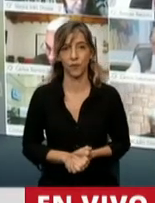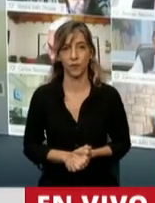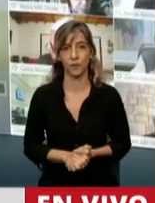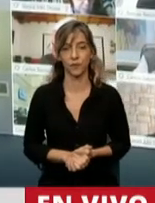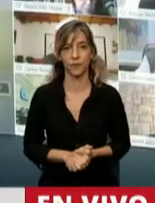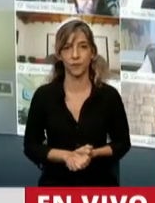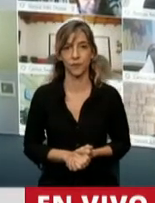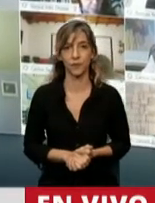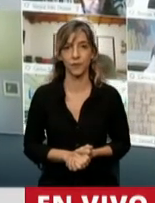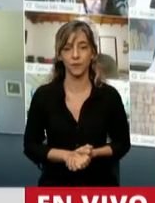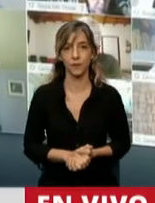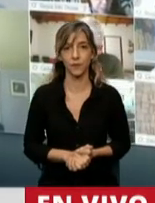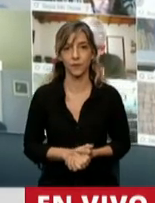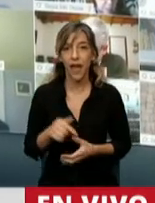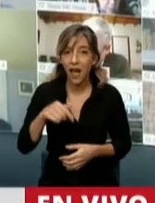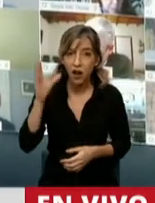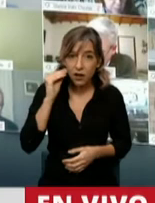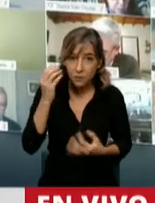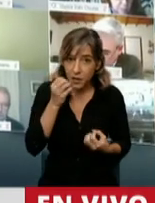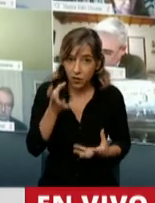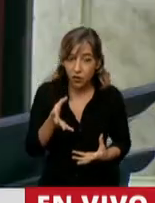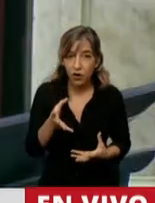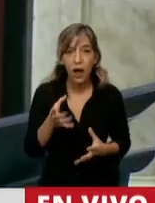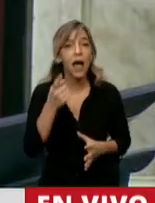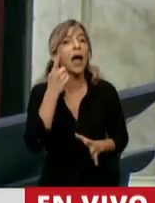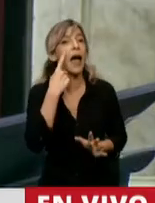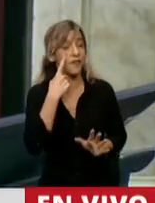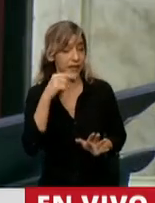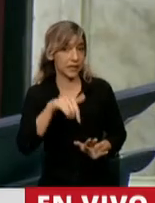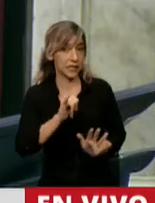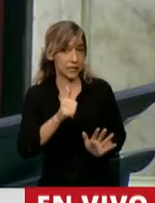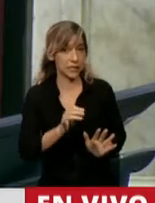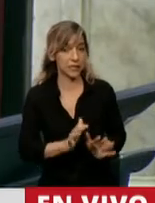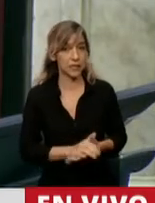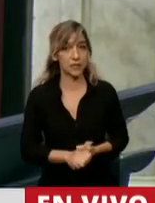¿Ahora me escucha mejor, señor presidente? Lo escuchamos muy bien ahora.